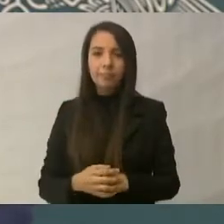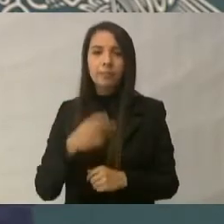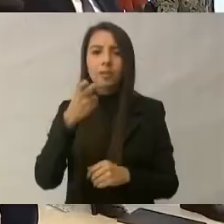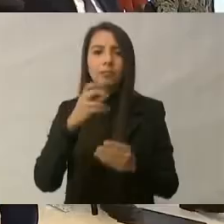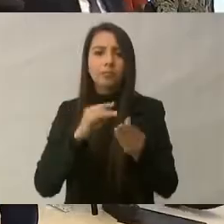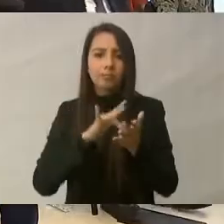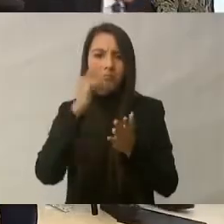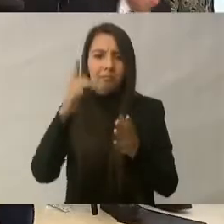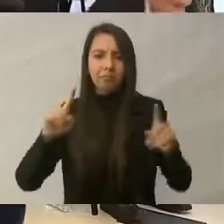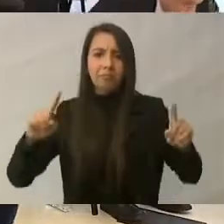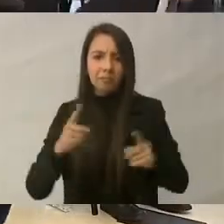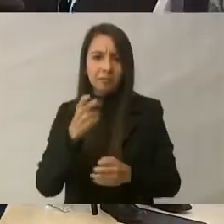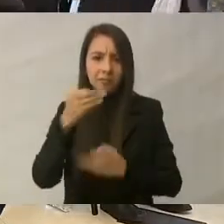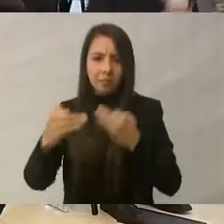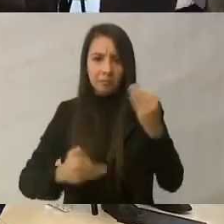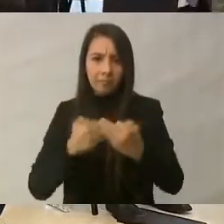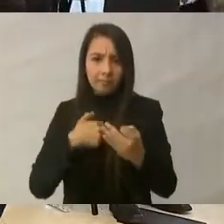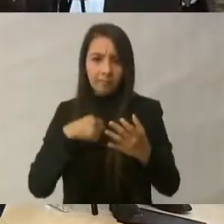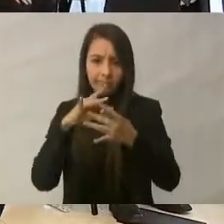en esta ocasión.